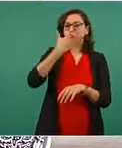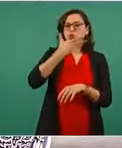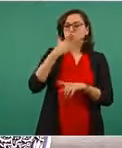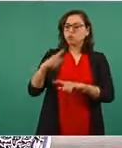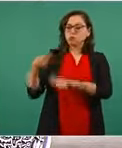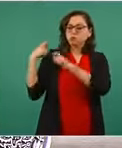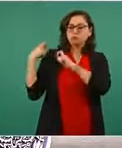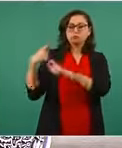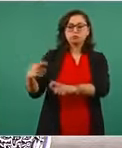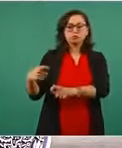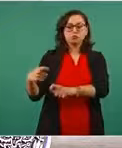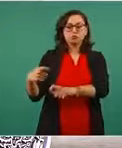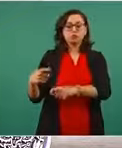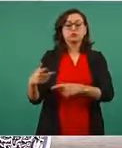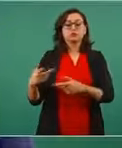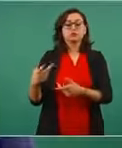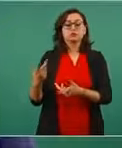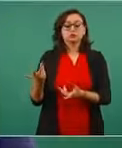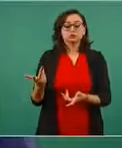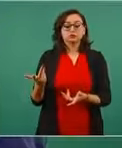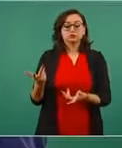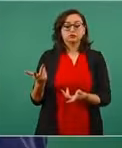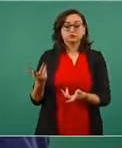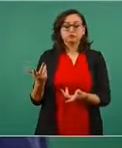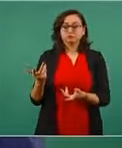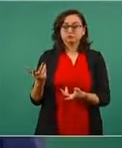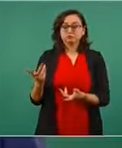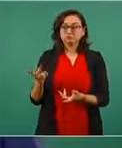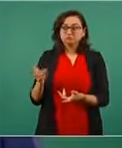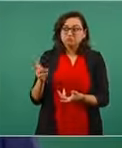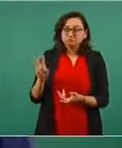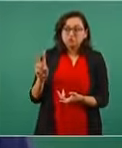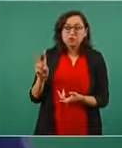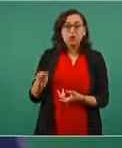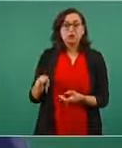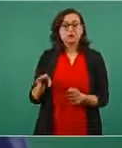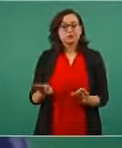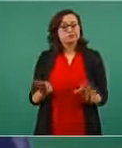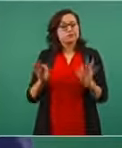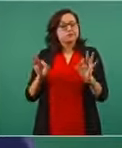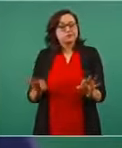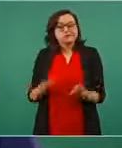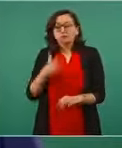Y son de lo mejor,